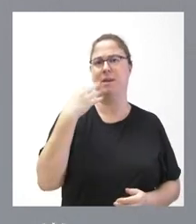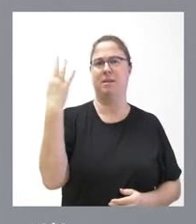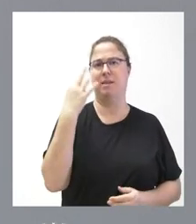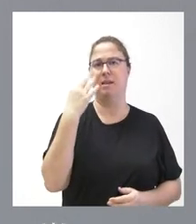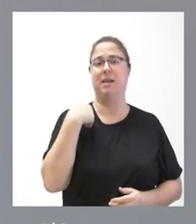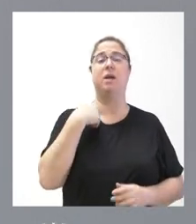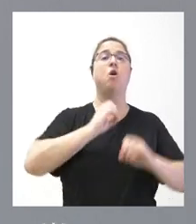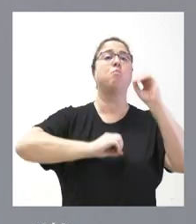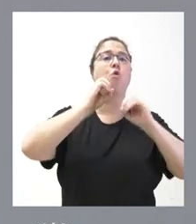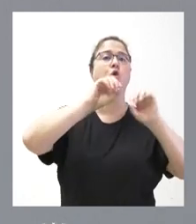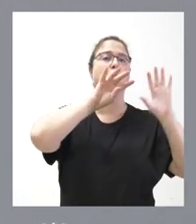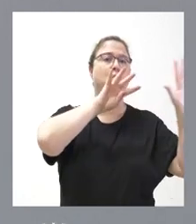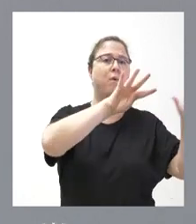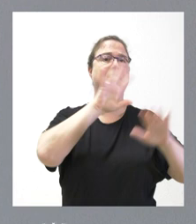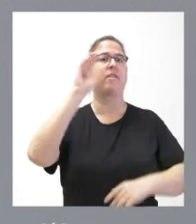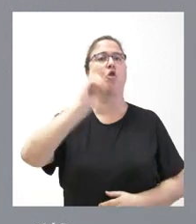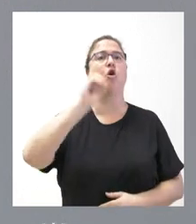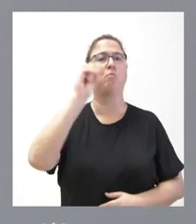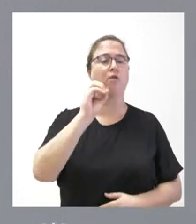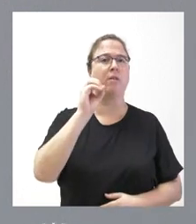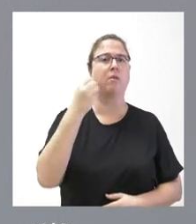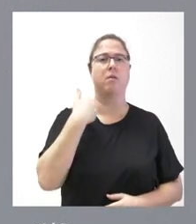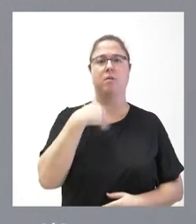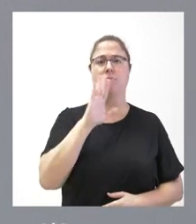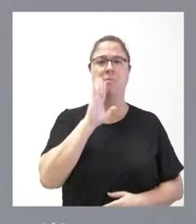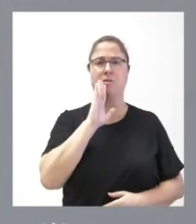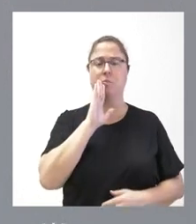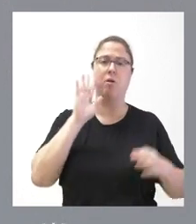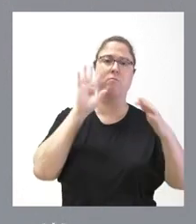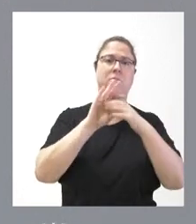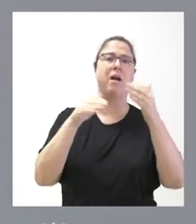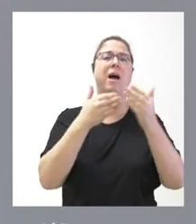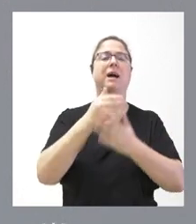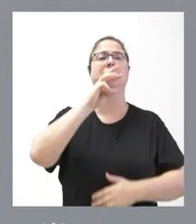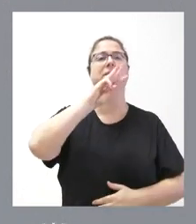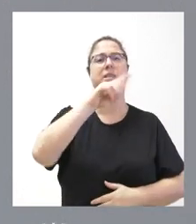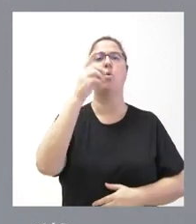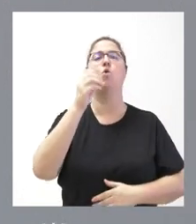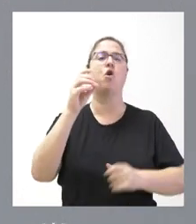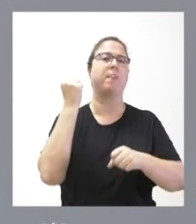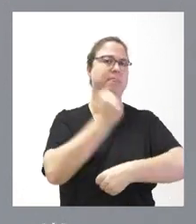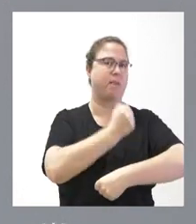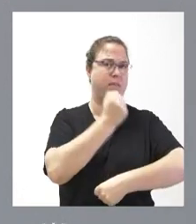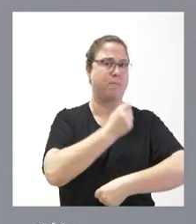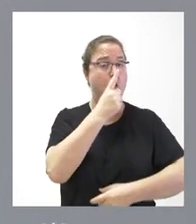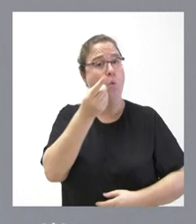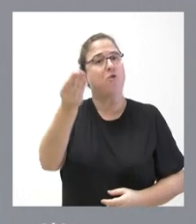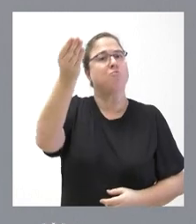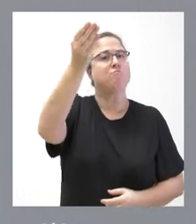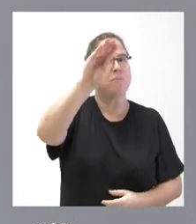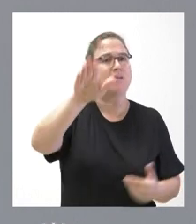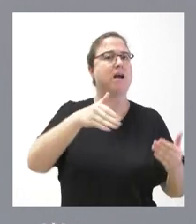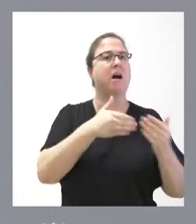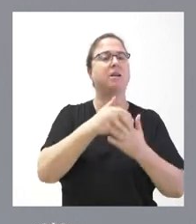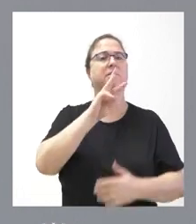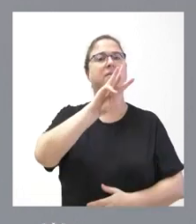de tasas del 95% no llegaran como inicialmente se apuntó hasta el 31 de diciembre del 24, sino un año más hasta el 31 de diciembre del 25.